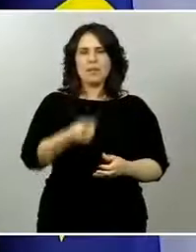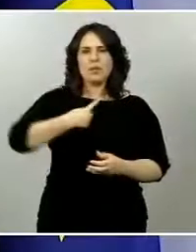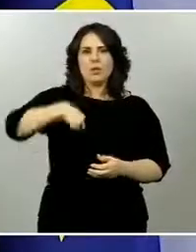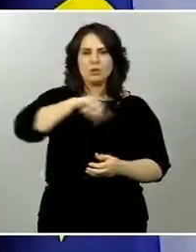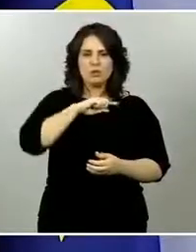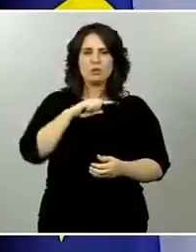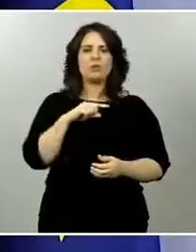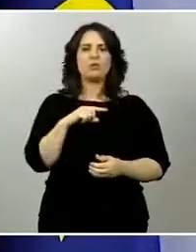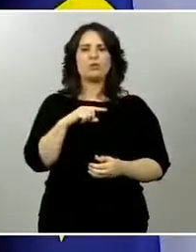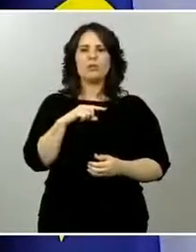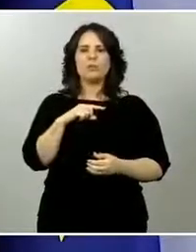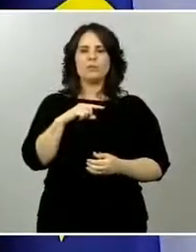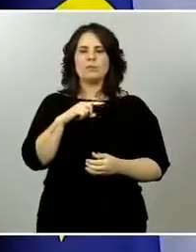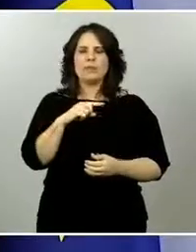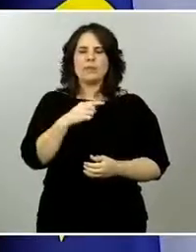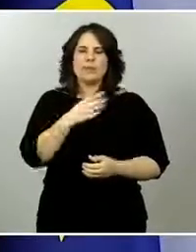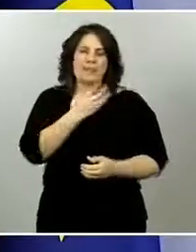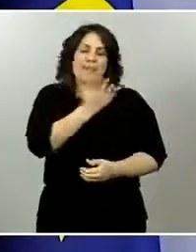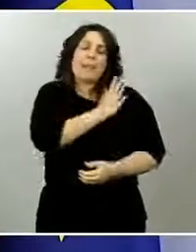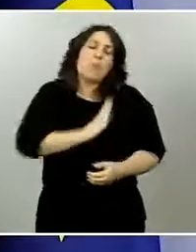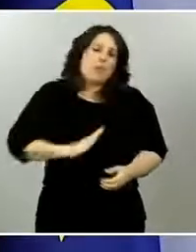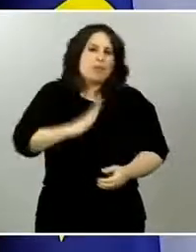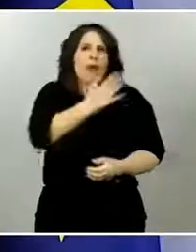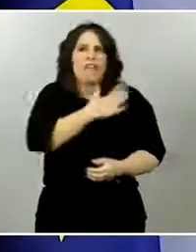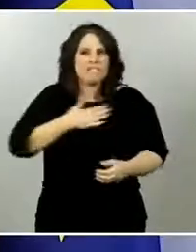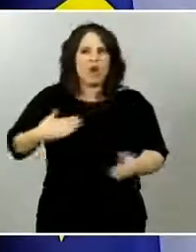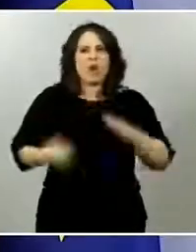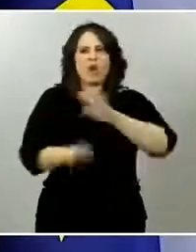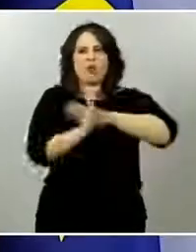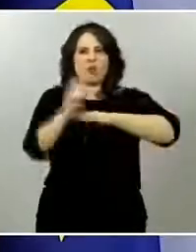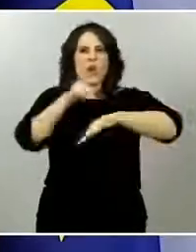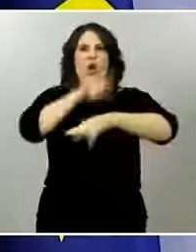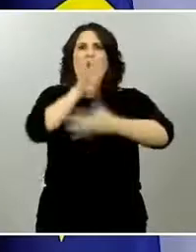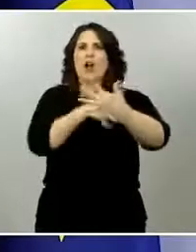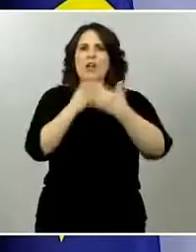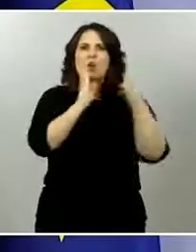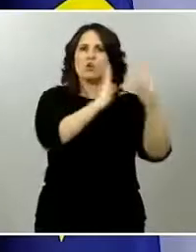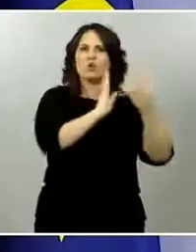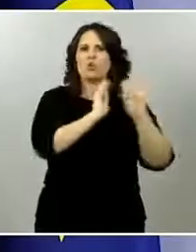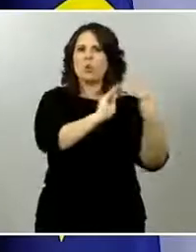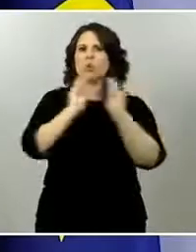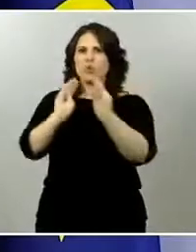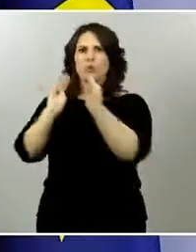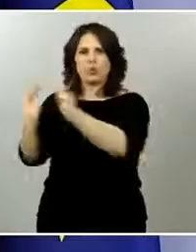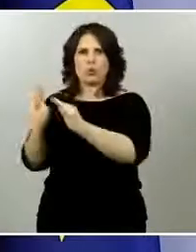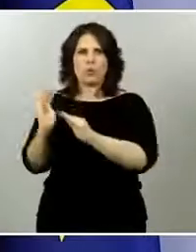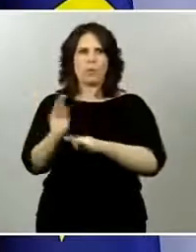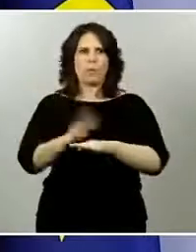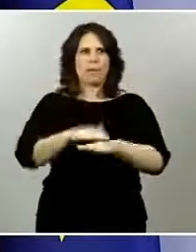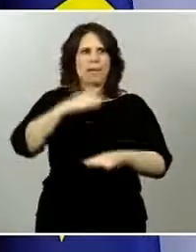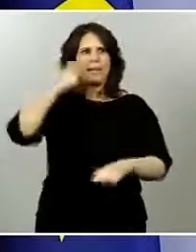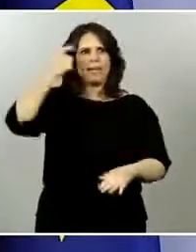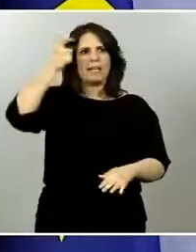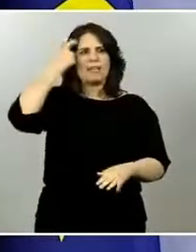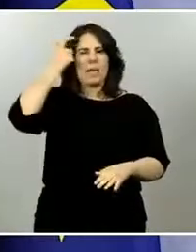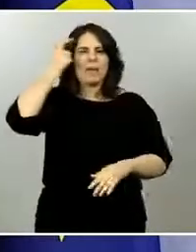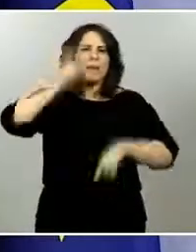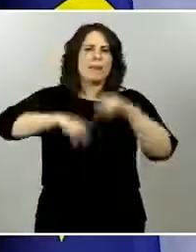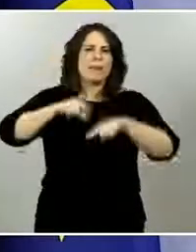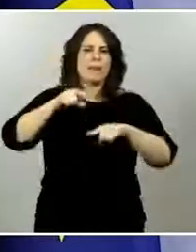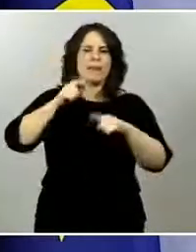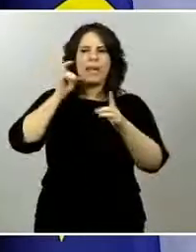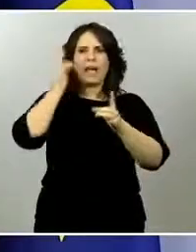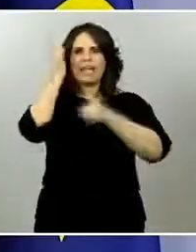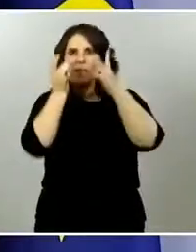propuesta que nos traslade cualquier otra comunidad autónoma en principio nosotros somos partidarios digo en principio vamos a estudiarlo todo de mantener las